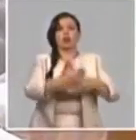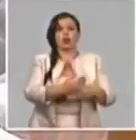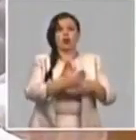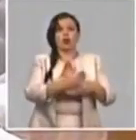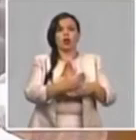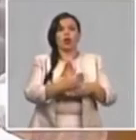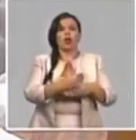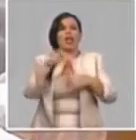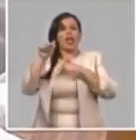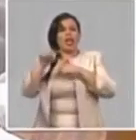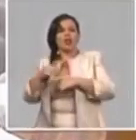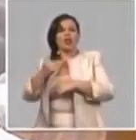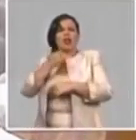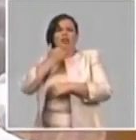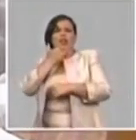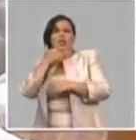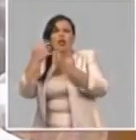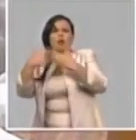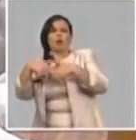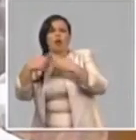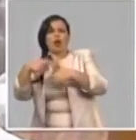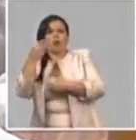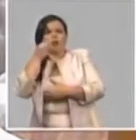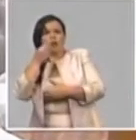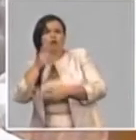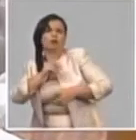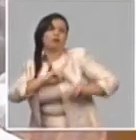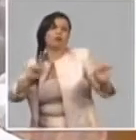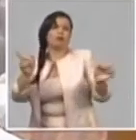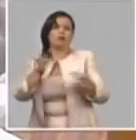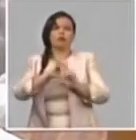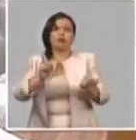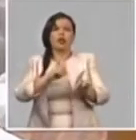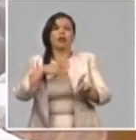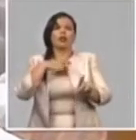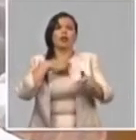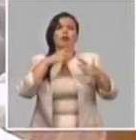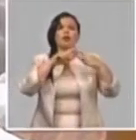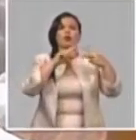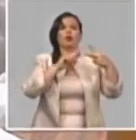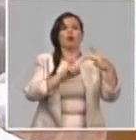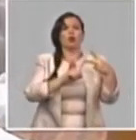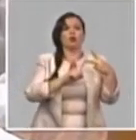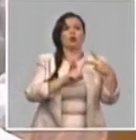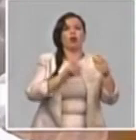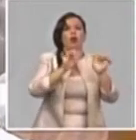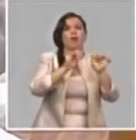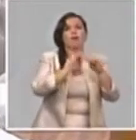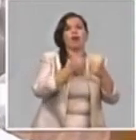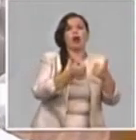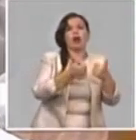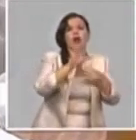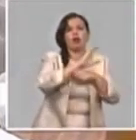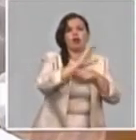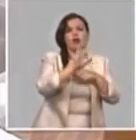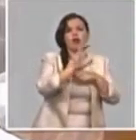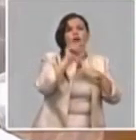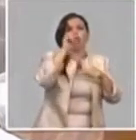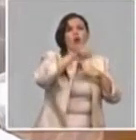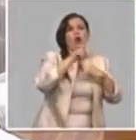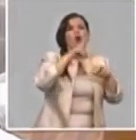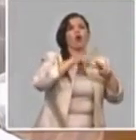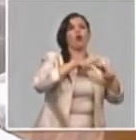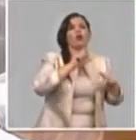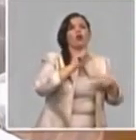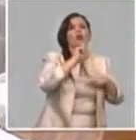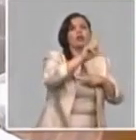sector de la industria alimentaria, solamente tenemos incidencia muy puntual en dos panaderías de cubana del pan, una en Oguín y otra en Cienfuegos, que